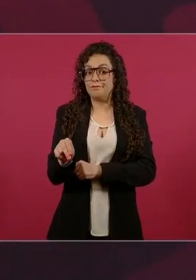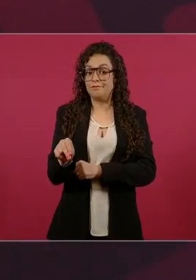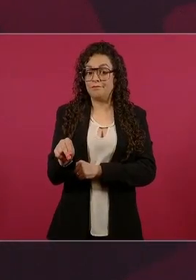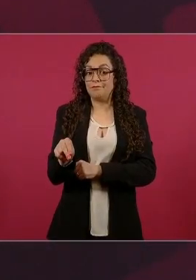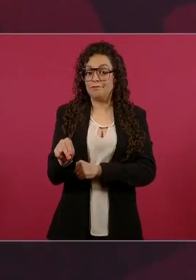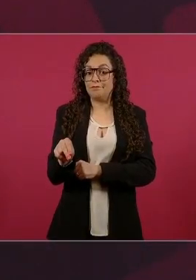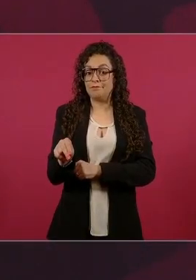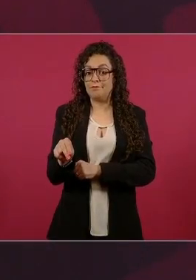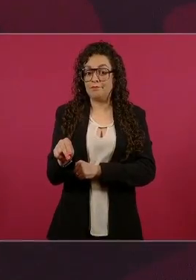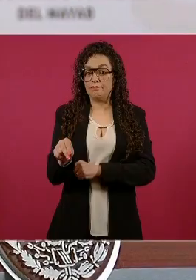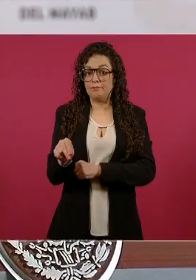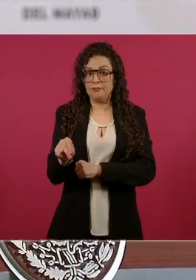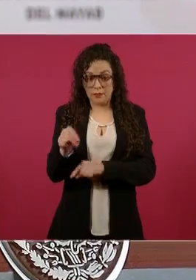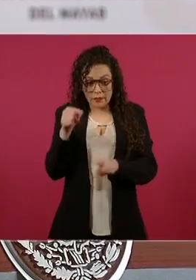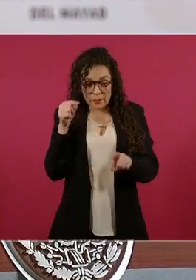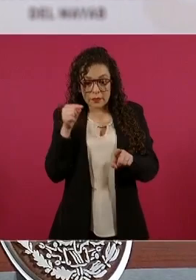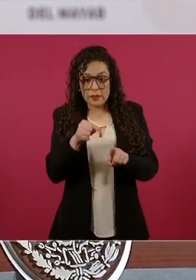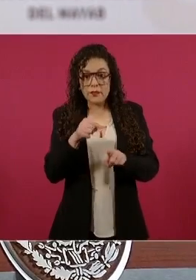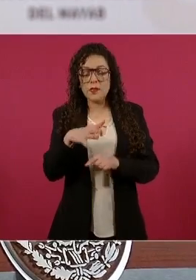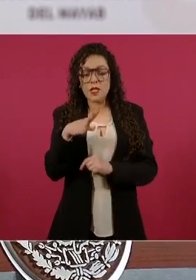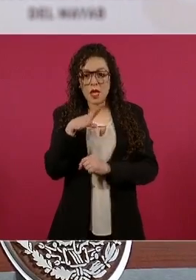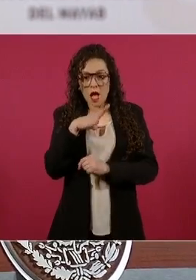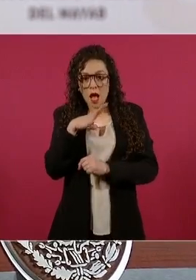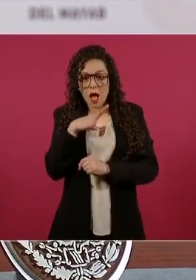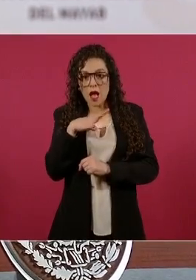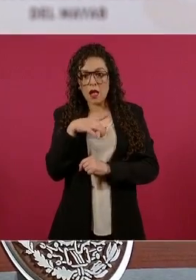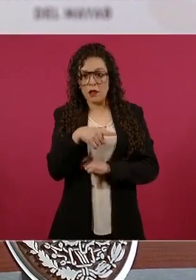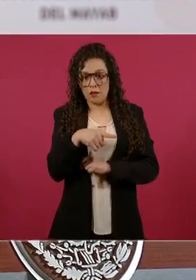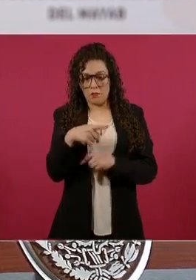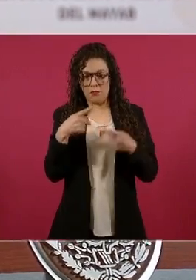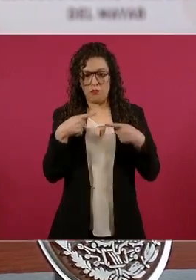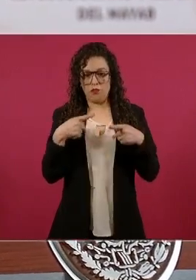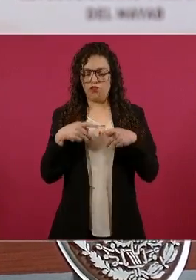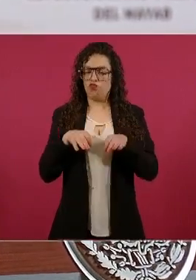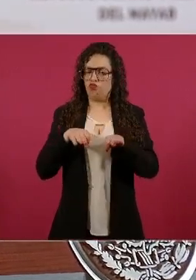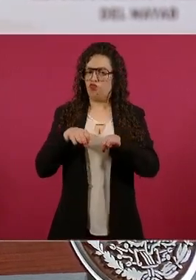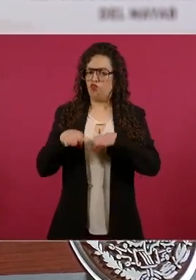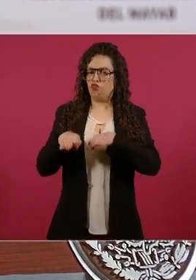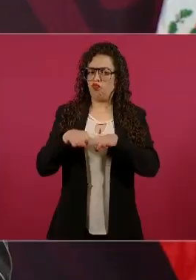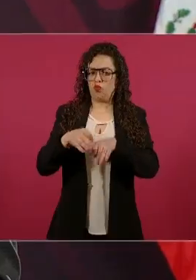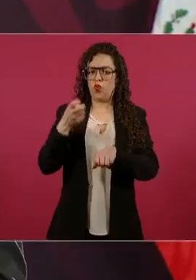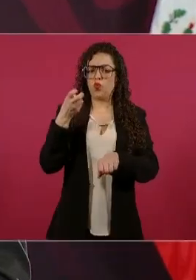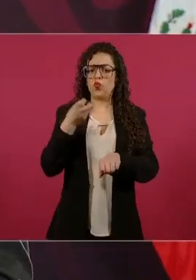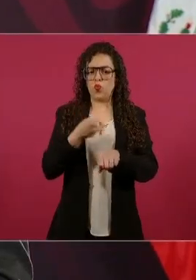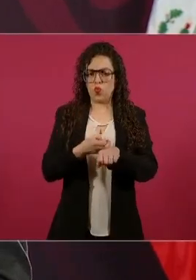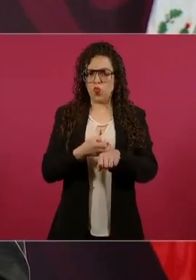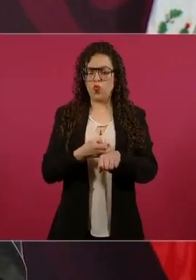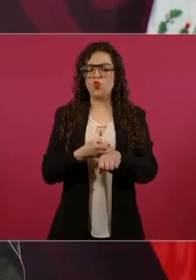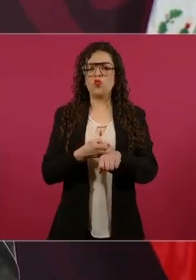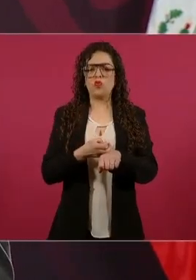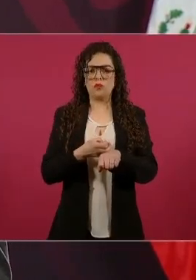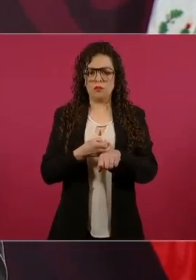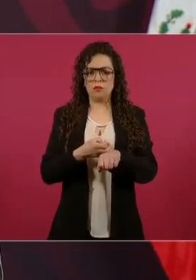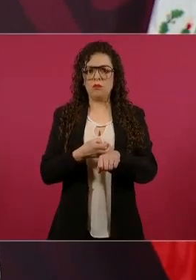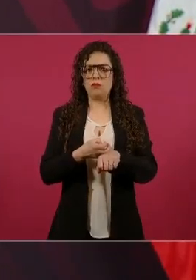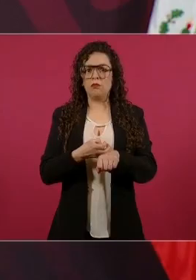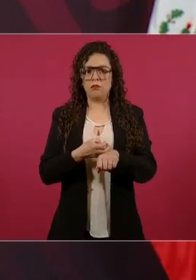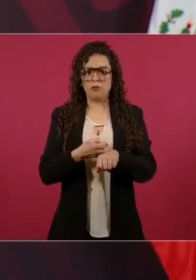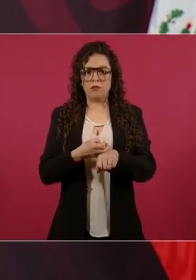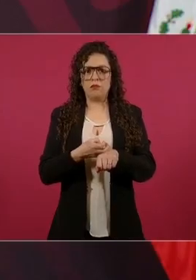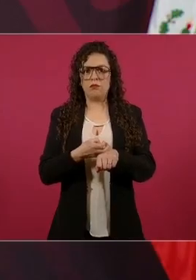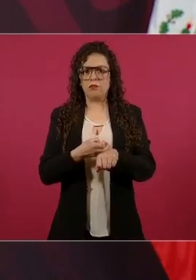Hay unos ahí que están, eso sí, día y noche.